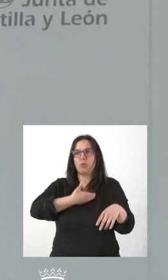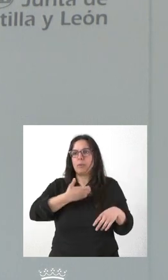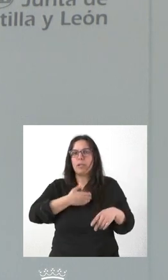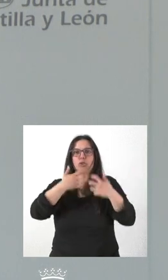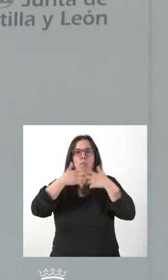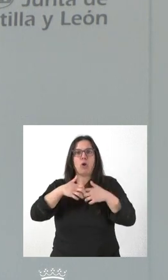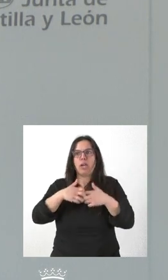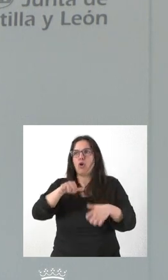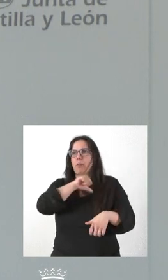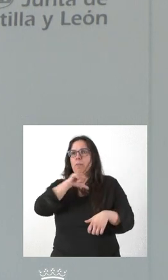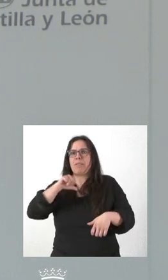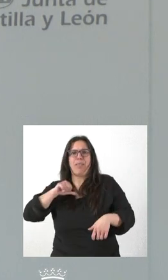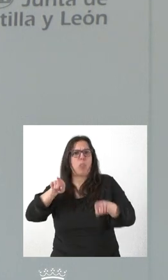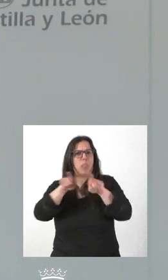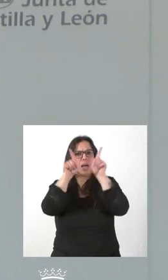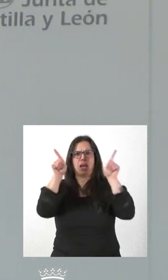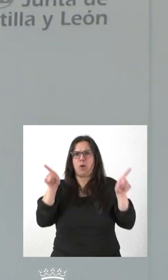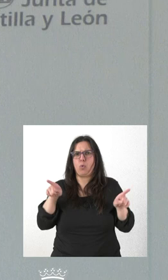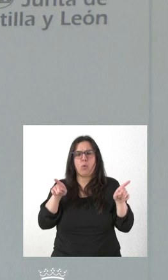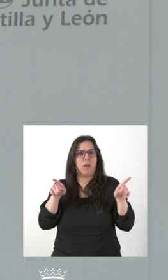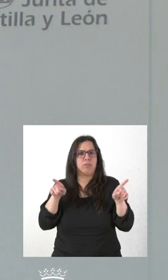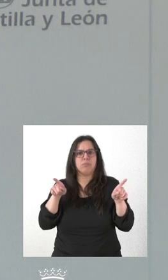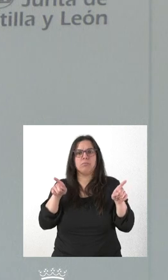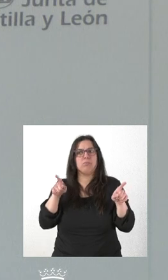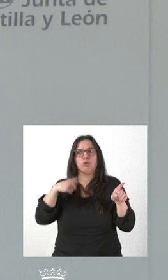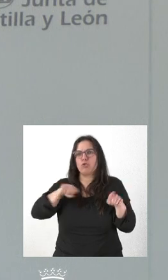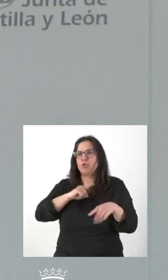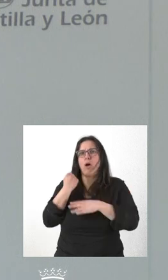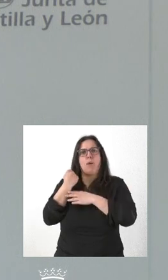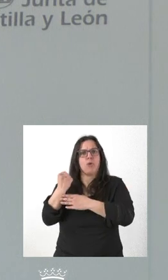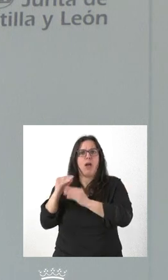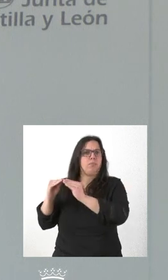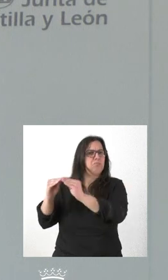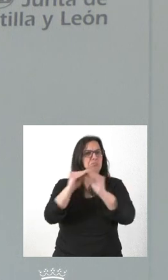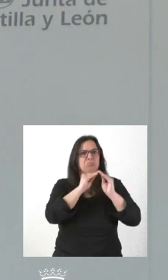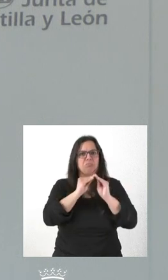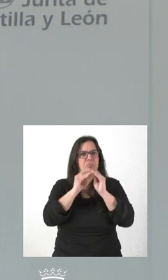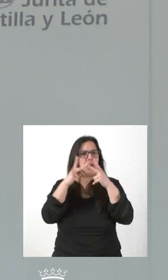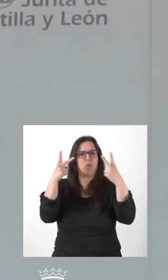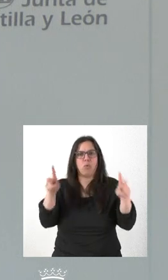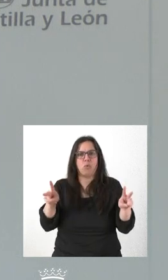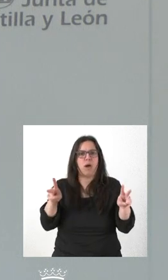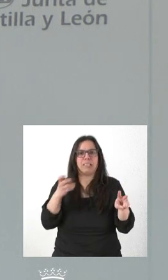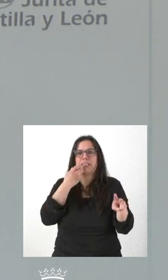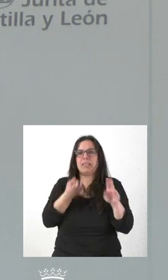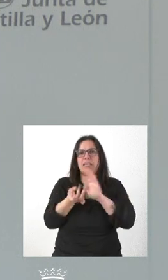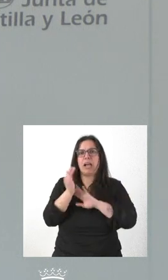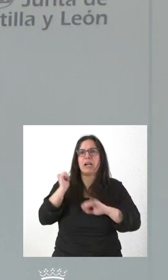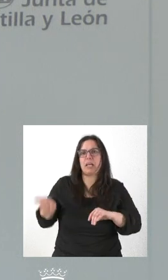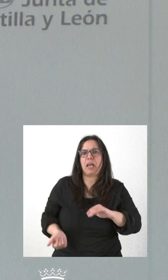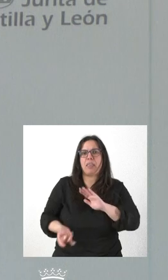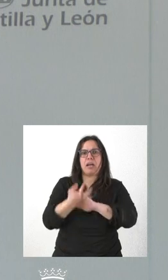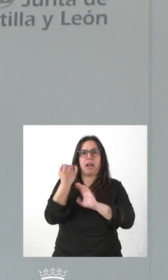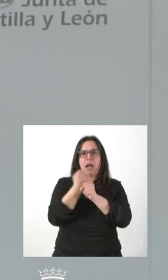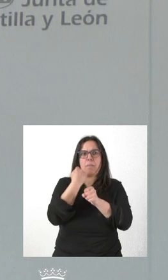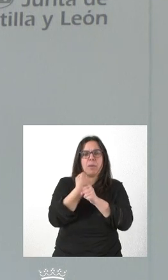o se ubique en un polígono privado desarrollado por una entidad de cualquier naturaleza. Nosotros vamos a apoyar ese proyecto de inversión si aquí crea riqueza, empleo, innova